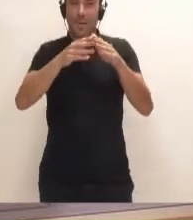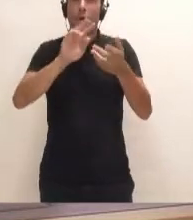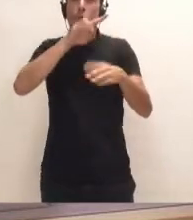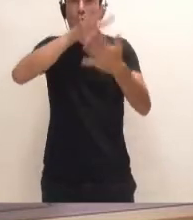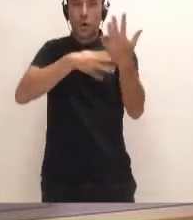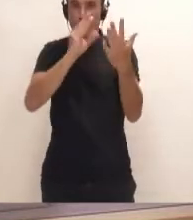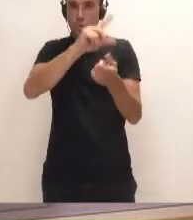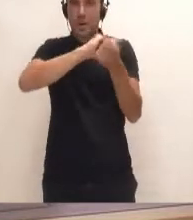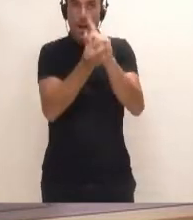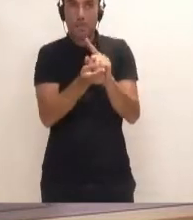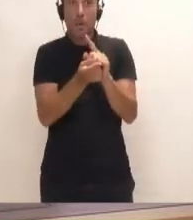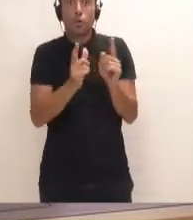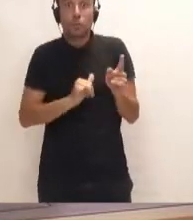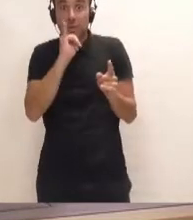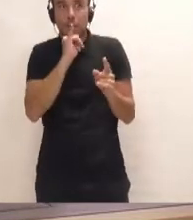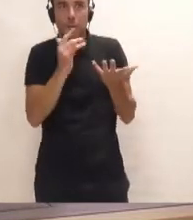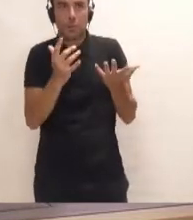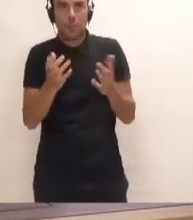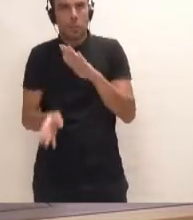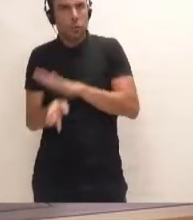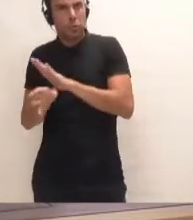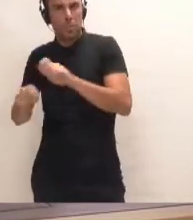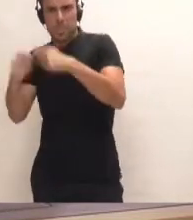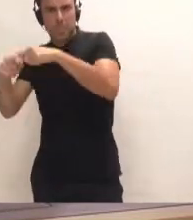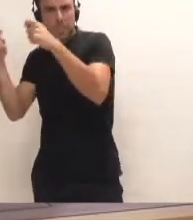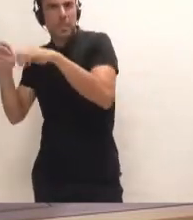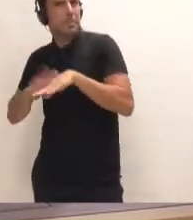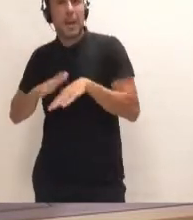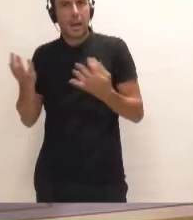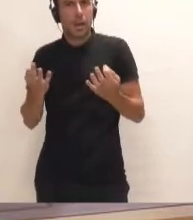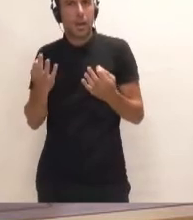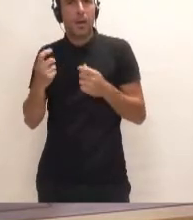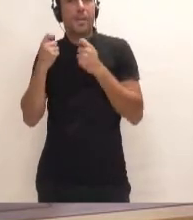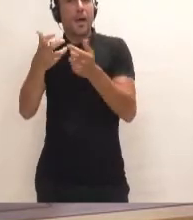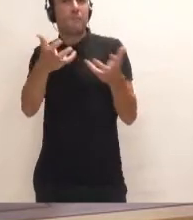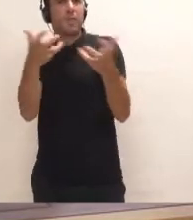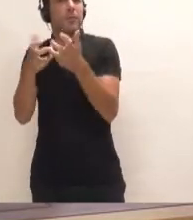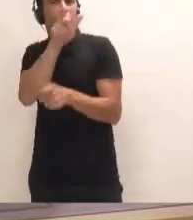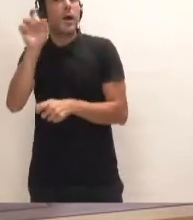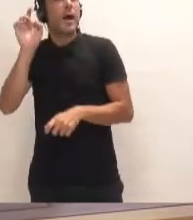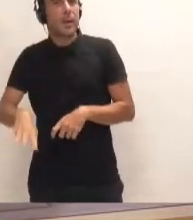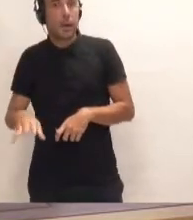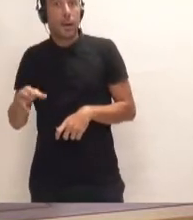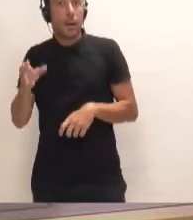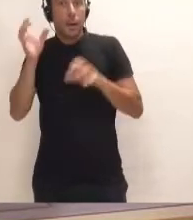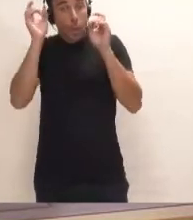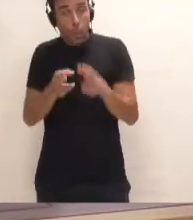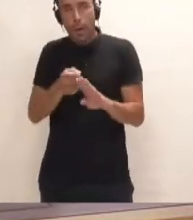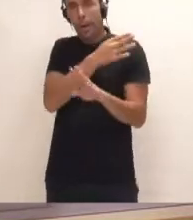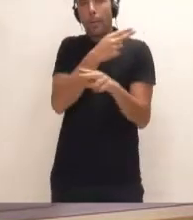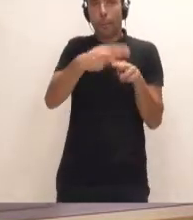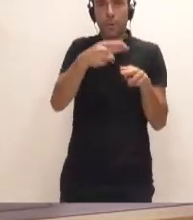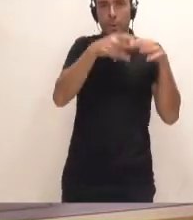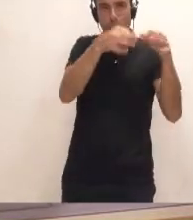qué tenemos que seguir destruyendo? ¿Para favorecer a quiénes? A las mismas políticas que vinimos haciendo siempre.